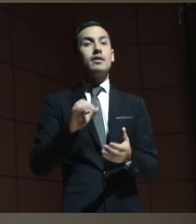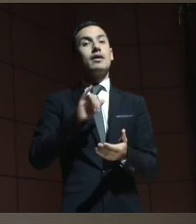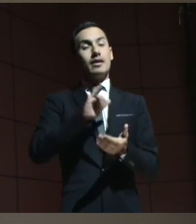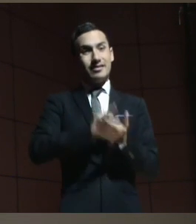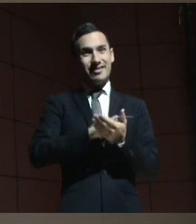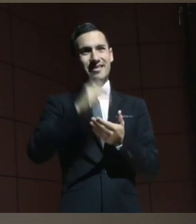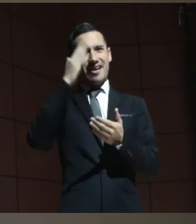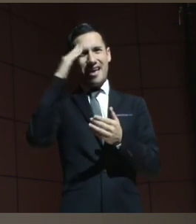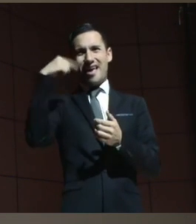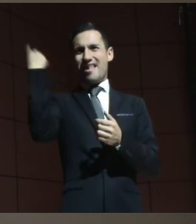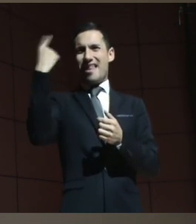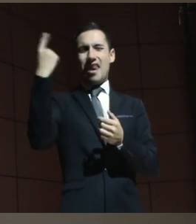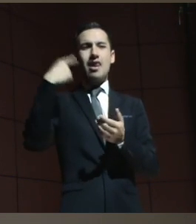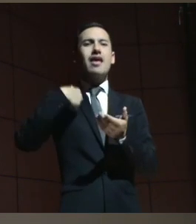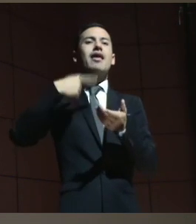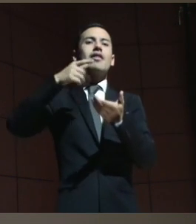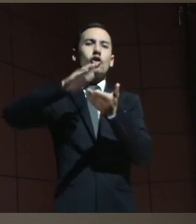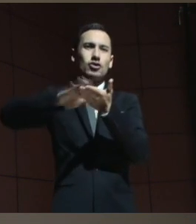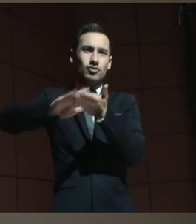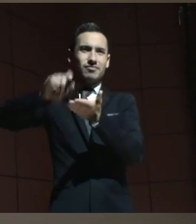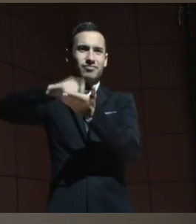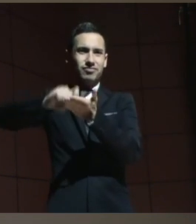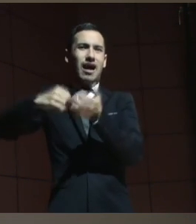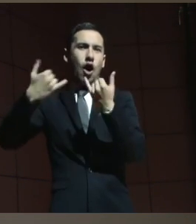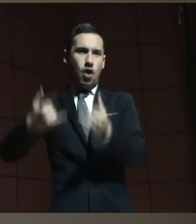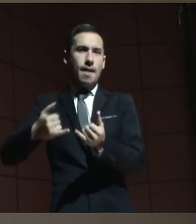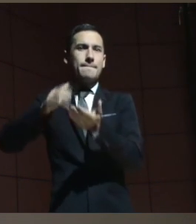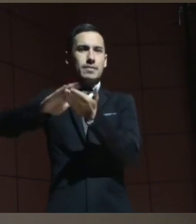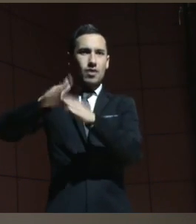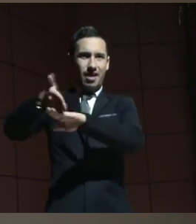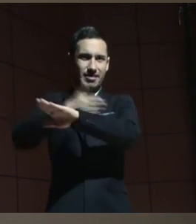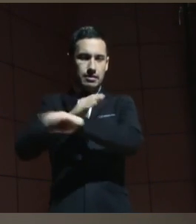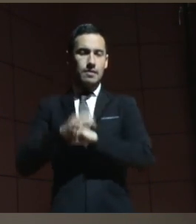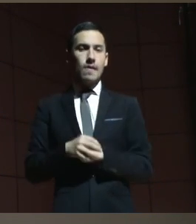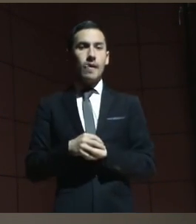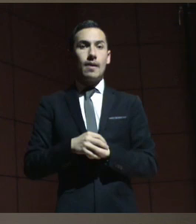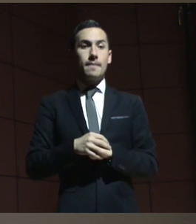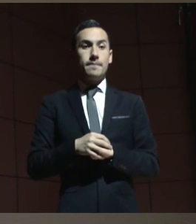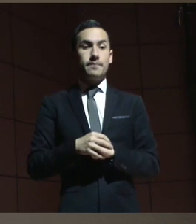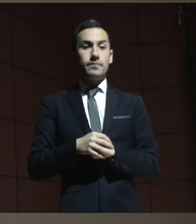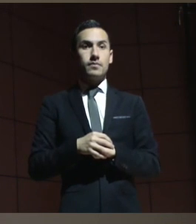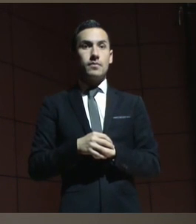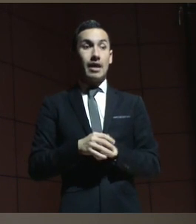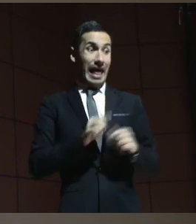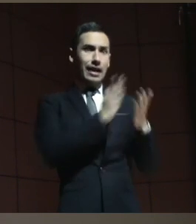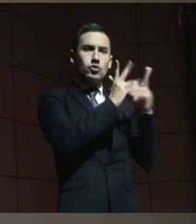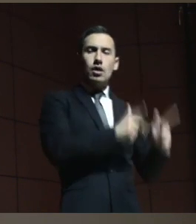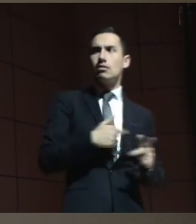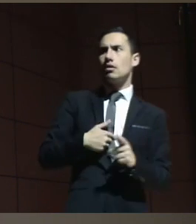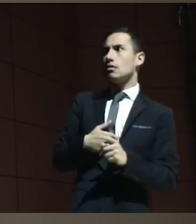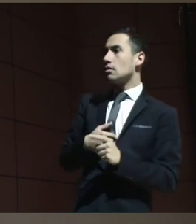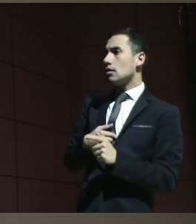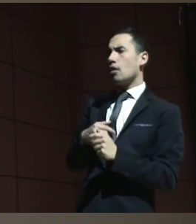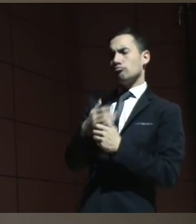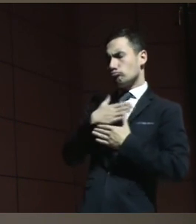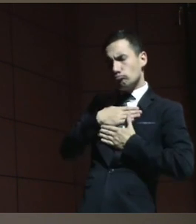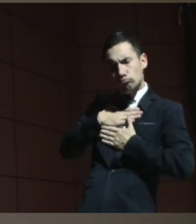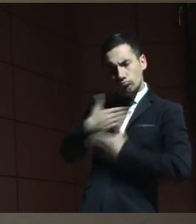consentimiento previo libre e informado y Cito Lema cumplió con esa manda